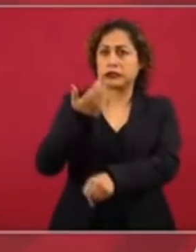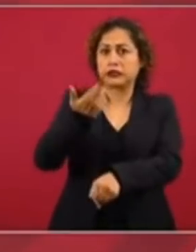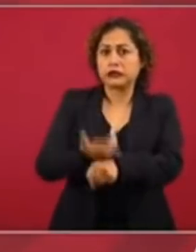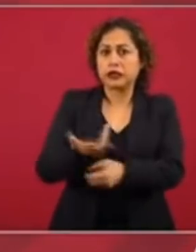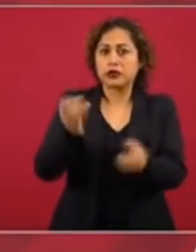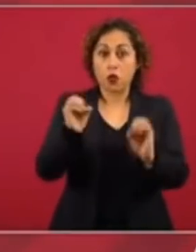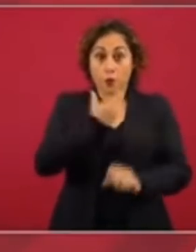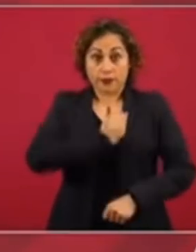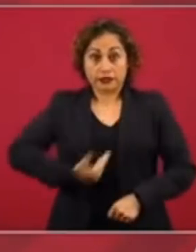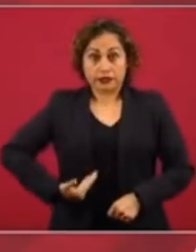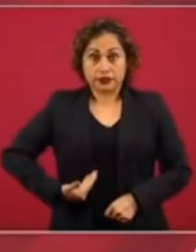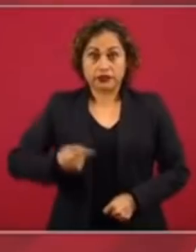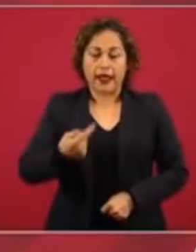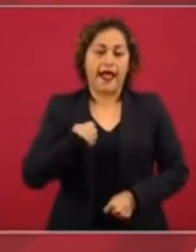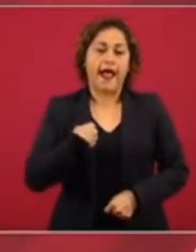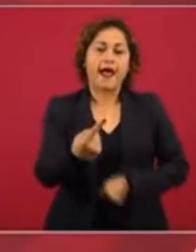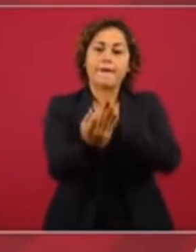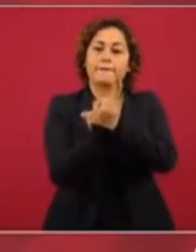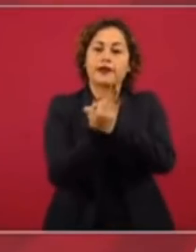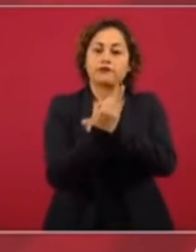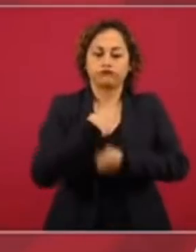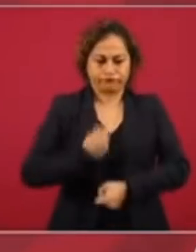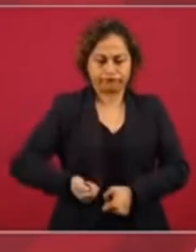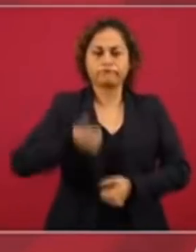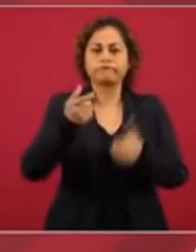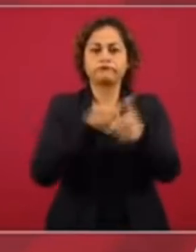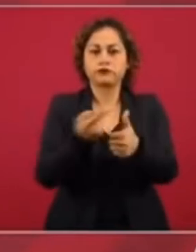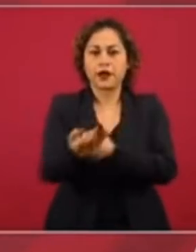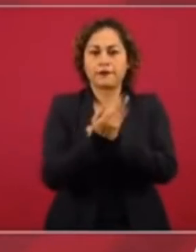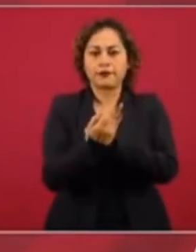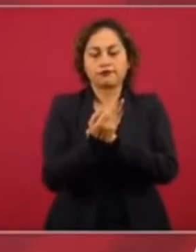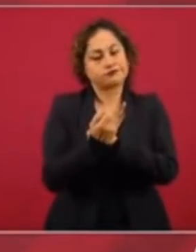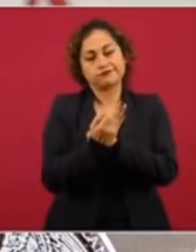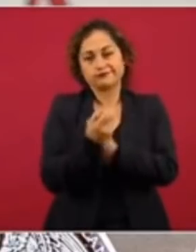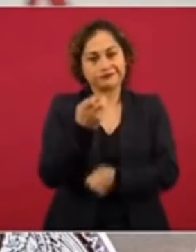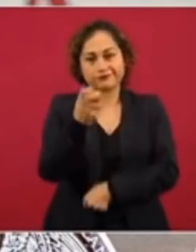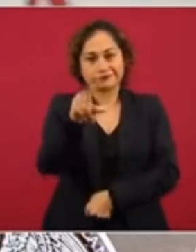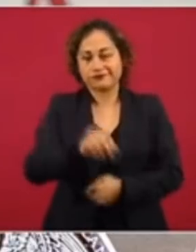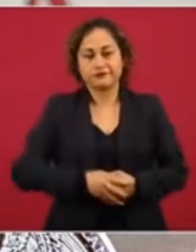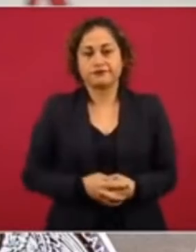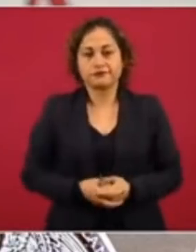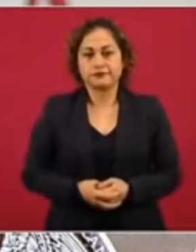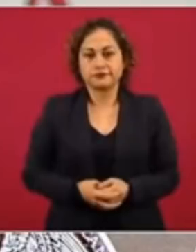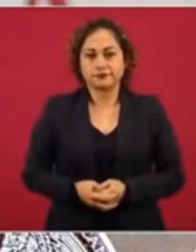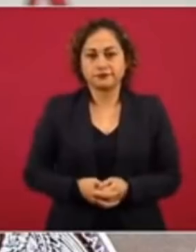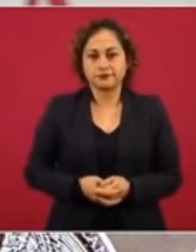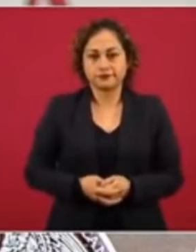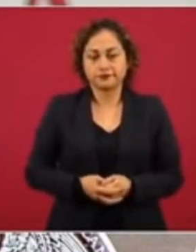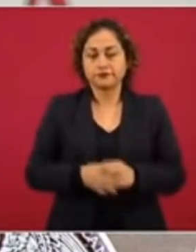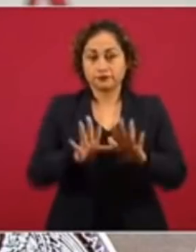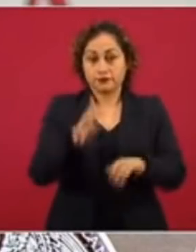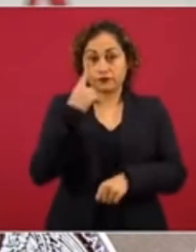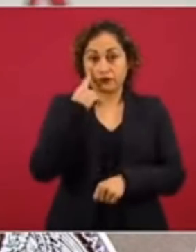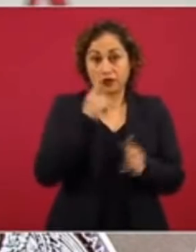a mí me tienen que proteger primero. Nada de eso. Hay un programa,